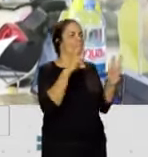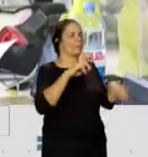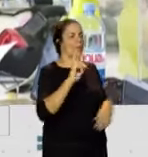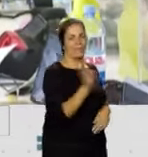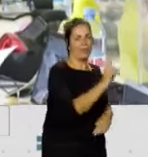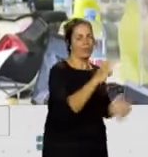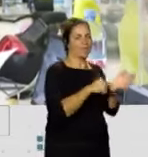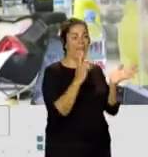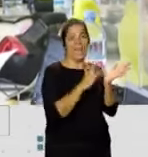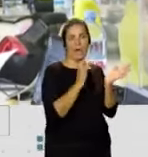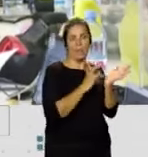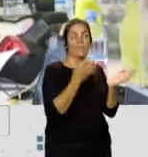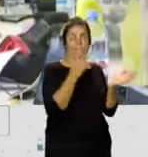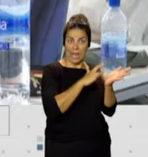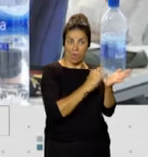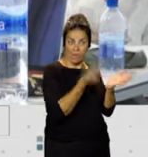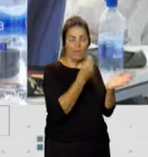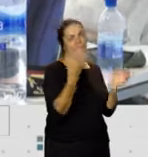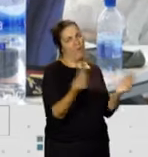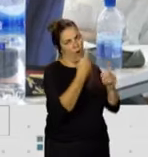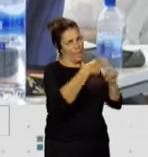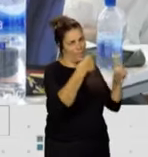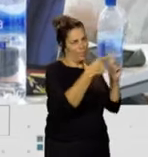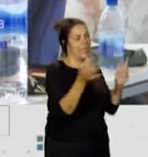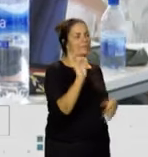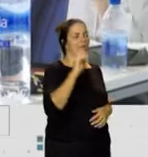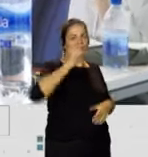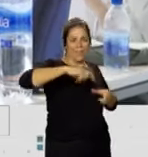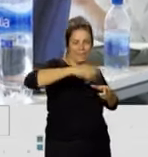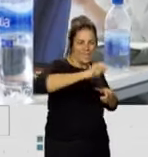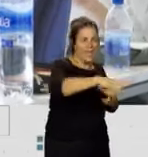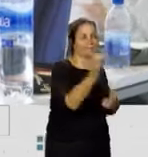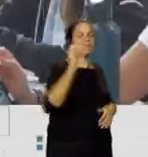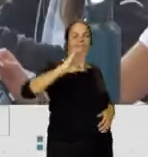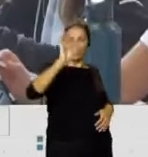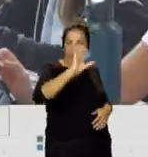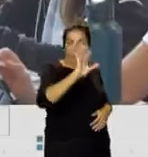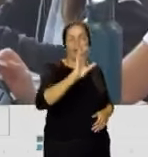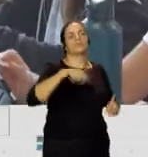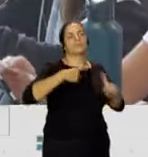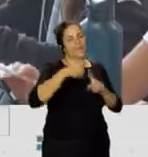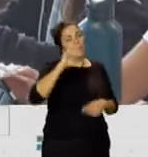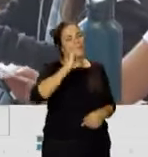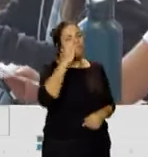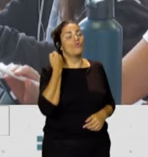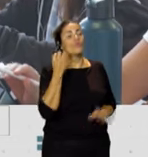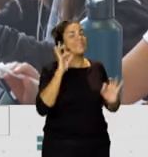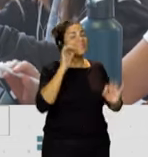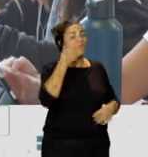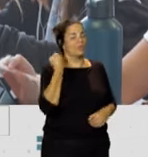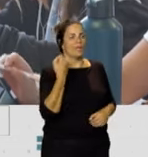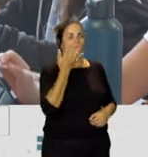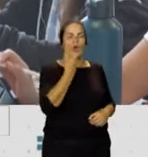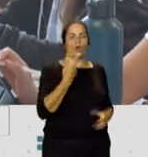legumbres, si comes legumbres que sean al mediodía, semillas, cereales y evidentemente las frutas, sobre todo de colores vivos. ¿Por qué?